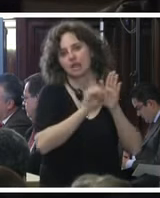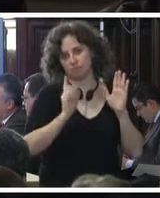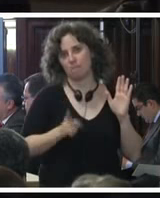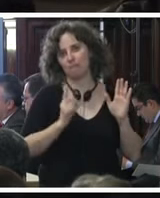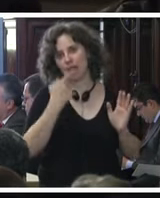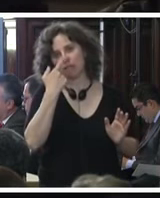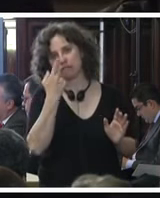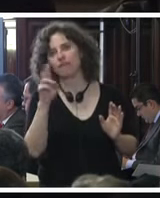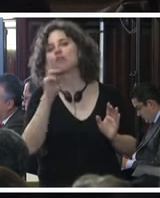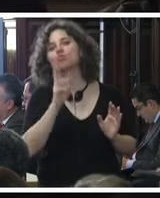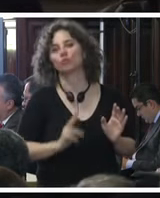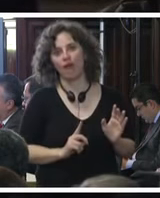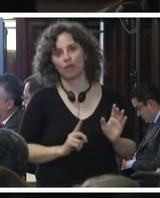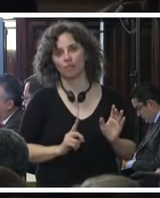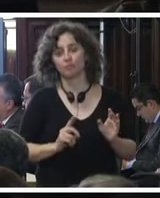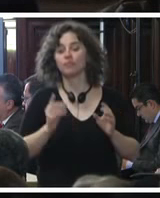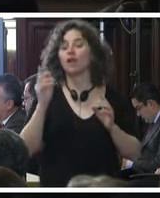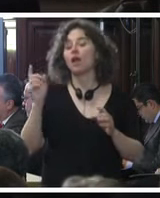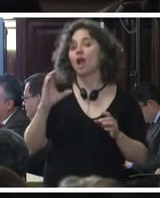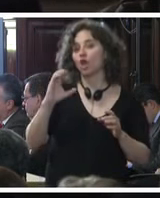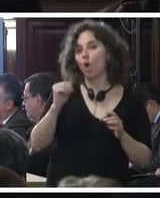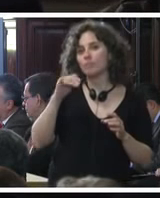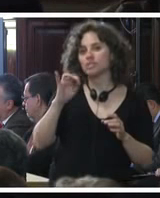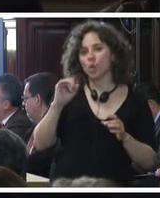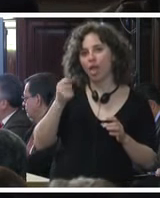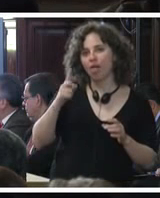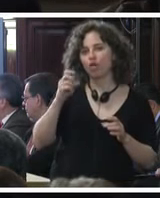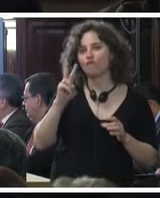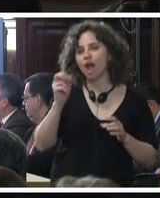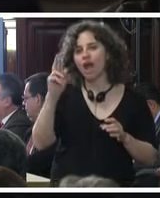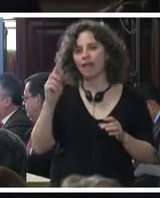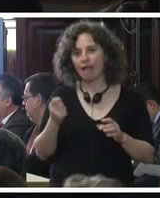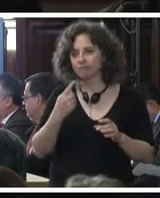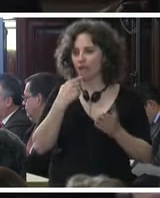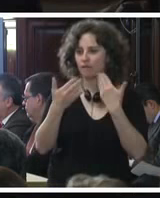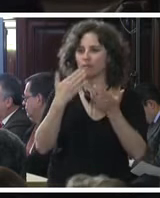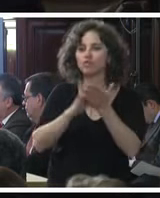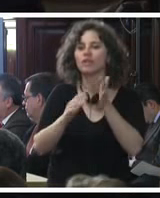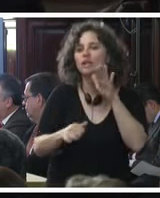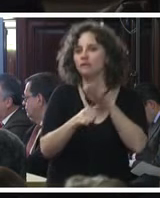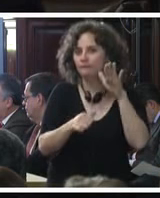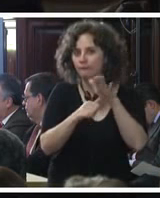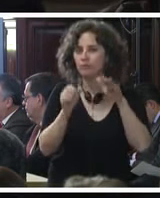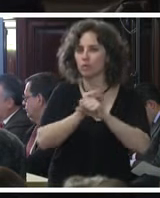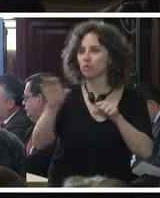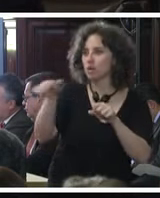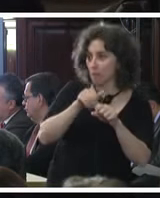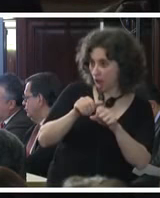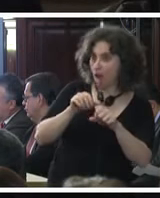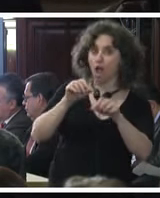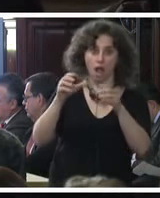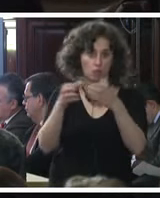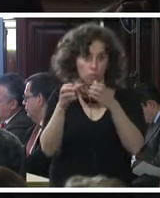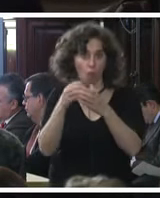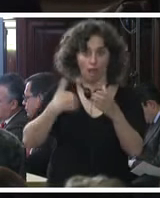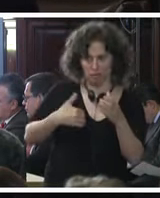al señor comisionado Vargas refería lo de LIDAR que si nosotros podemos convocar al equipo argentino si